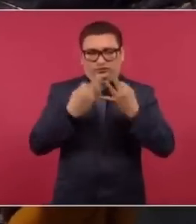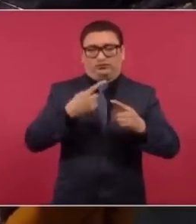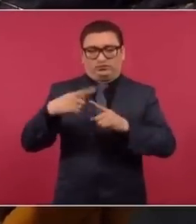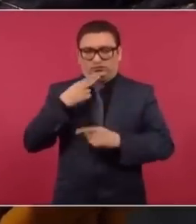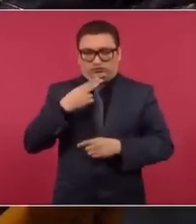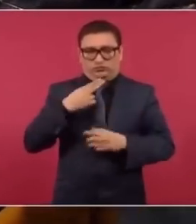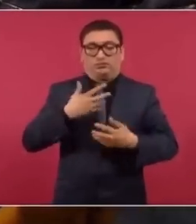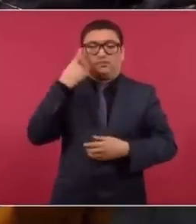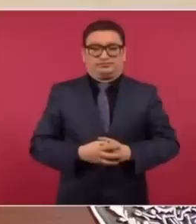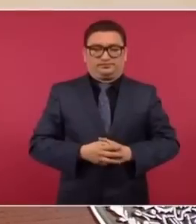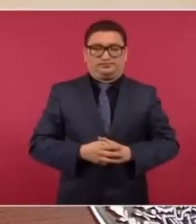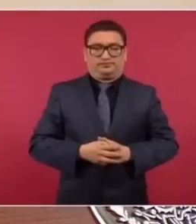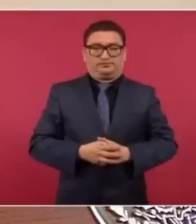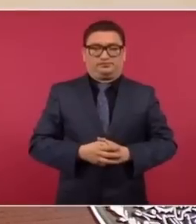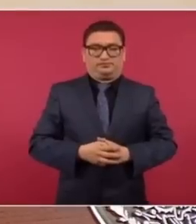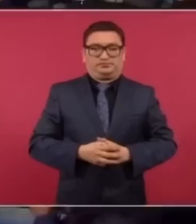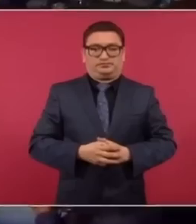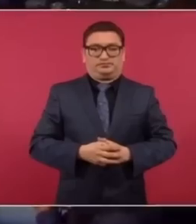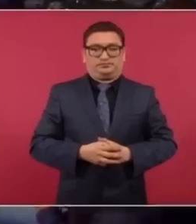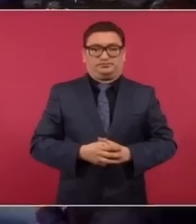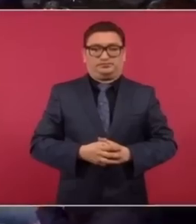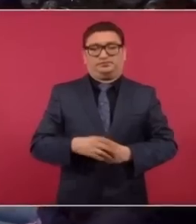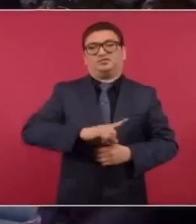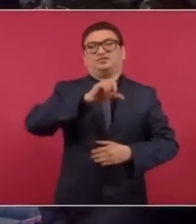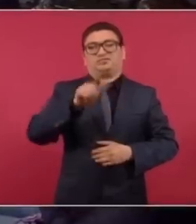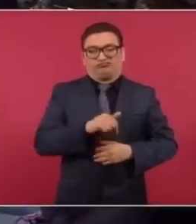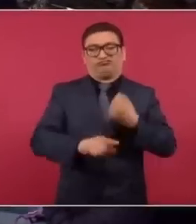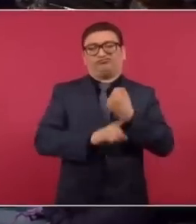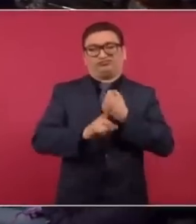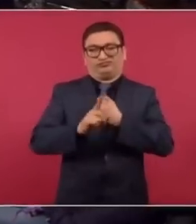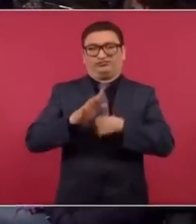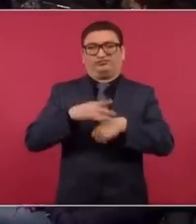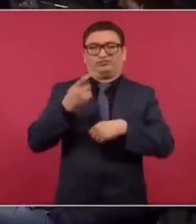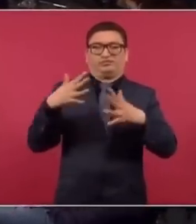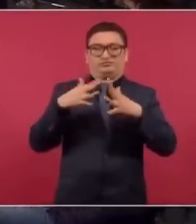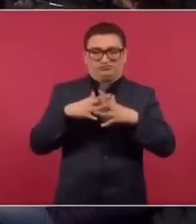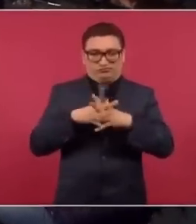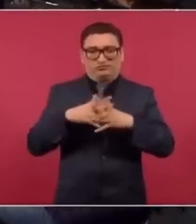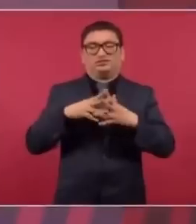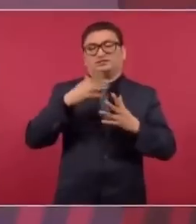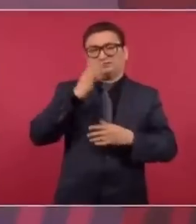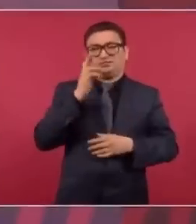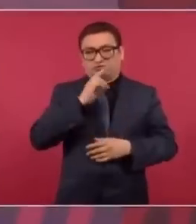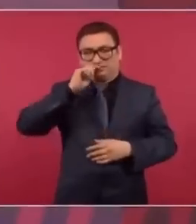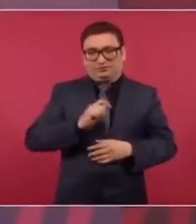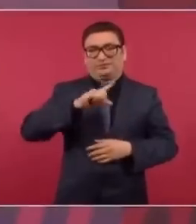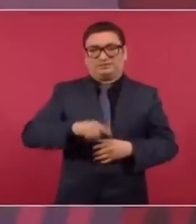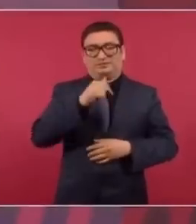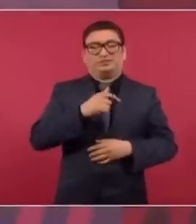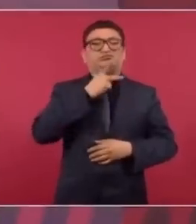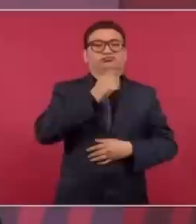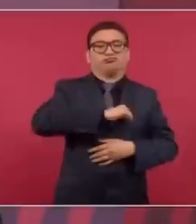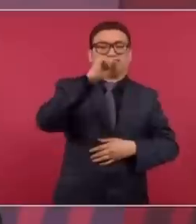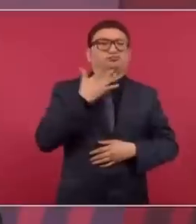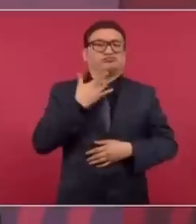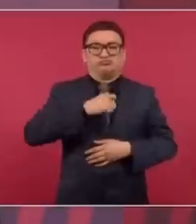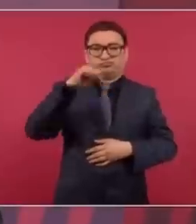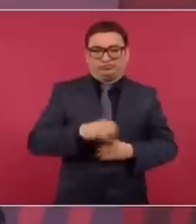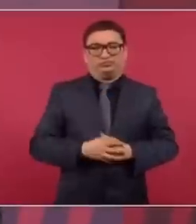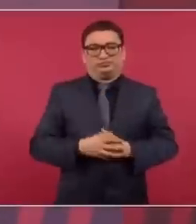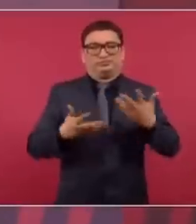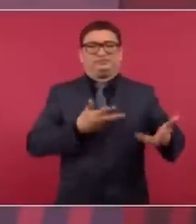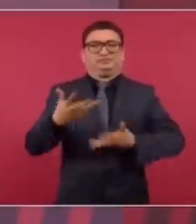menos petróleo. Y luego viene la crisis por la guerra de Rusia con Ucrania y se va el petróleo a las nubes y las gasolinas